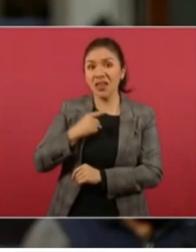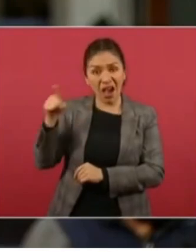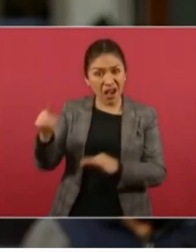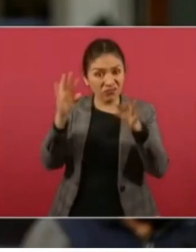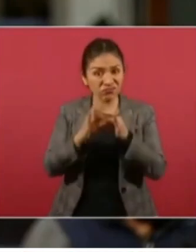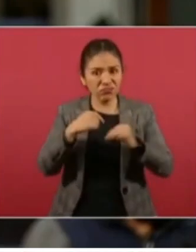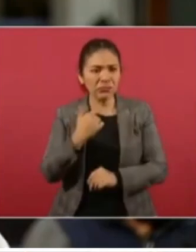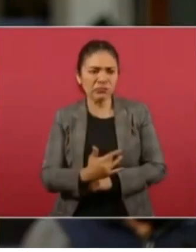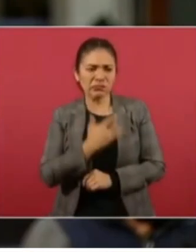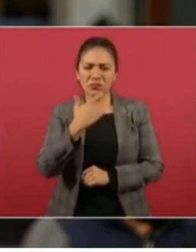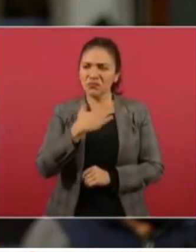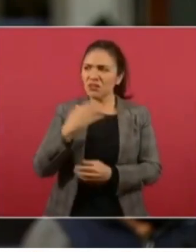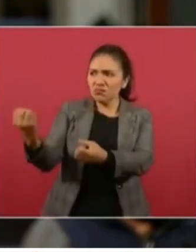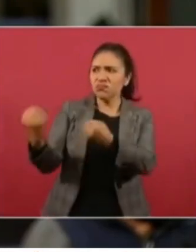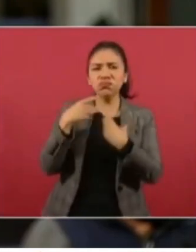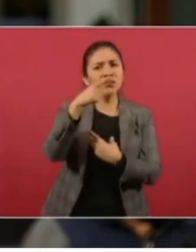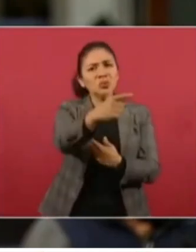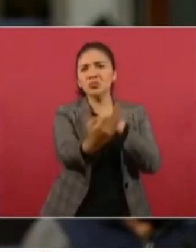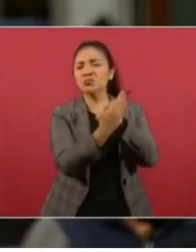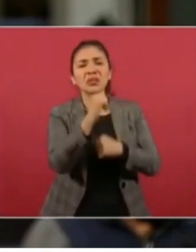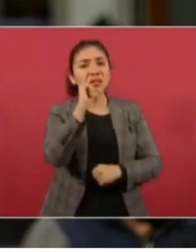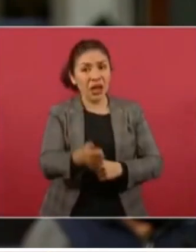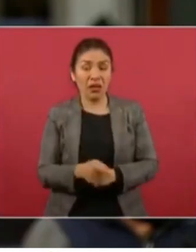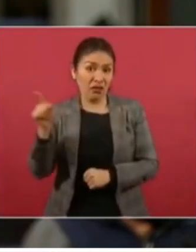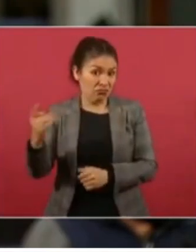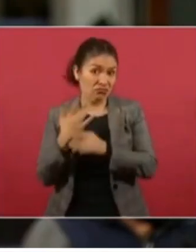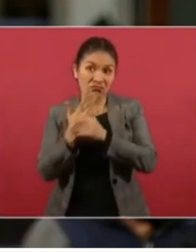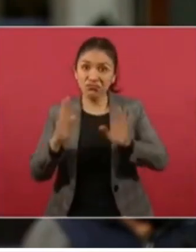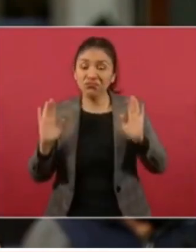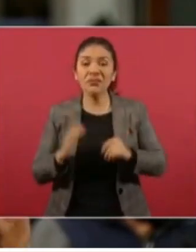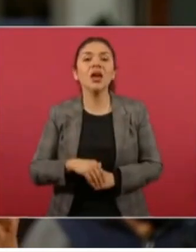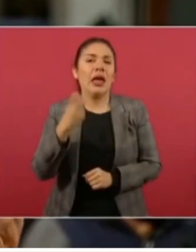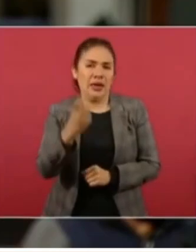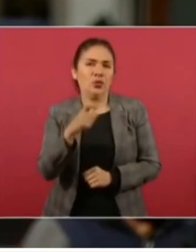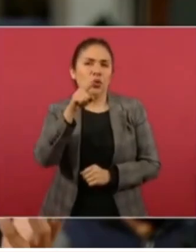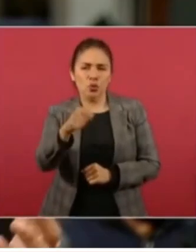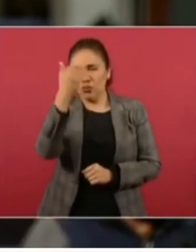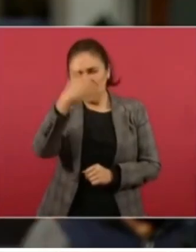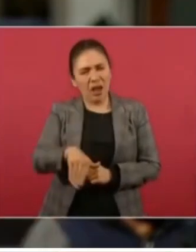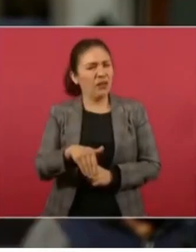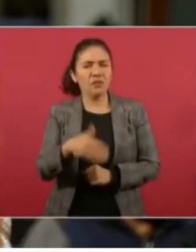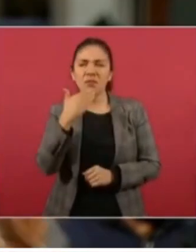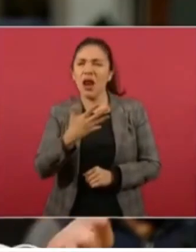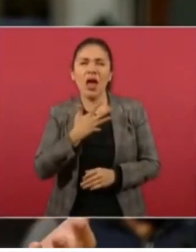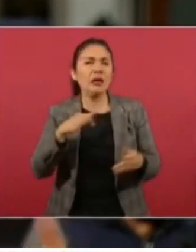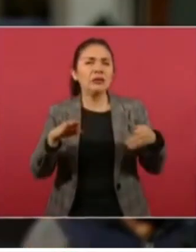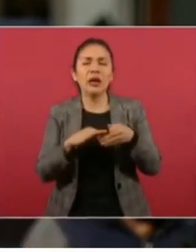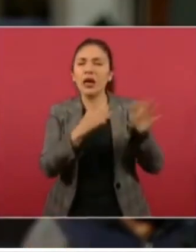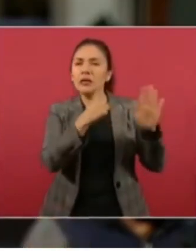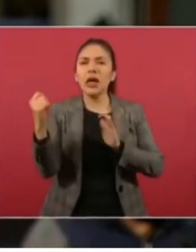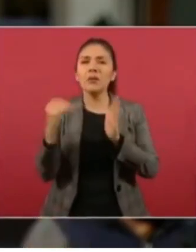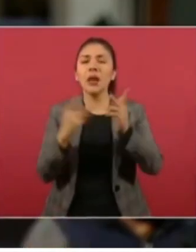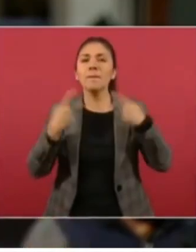palabras que se sienten abandonadas por usted. Esas fueron sus palabras. Entonces, obviamente usted sabe mejor que nadie que hay más de 100.000 personas